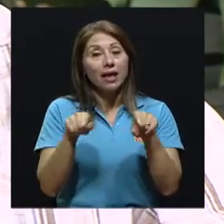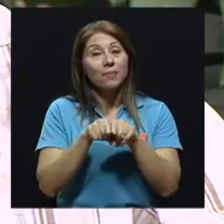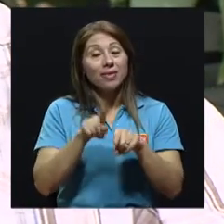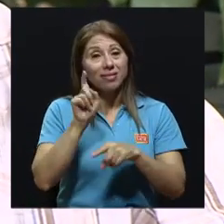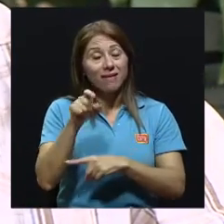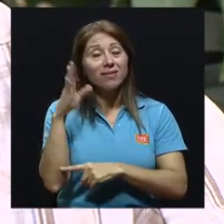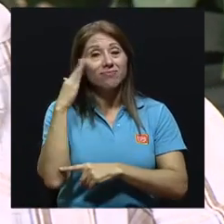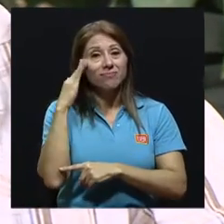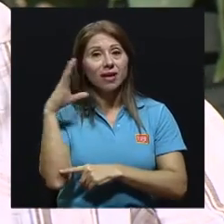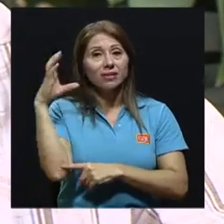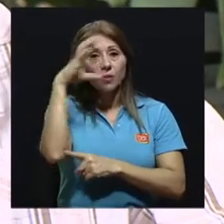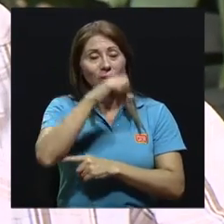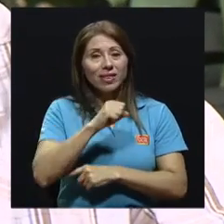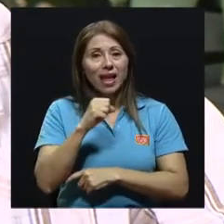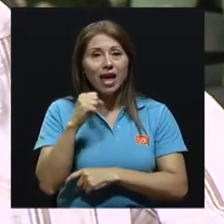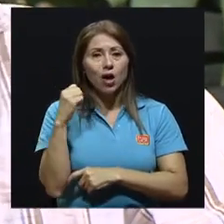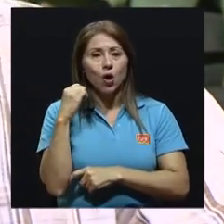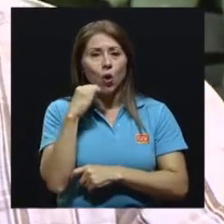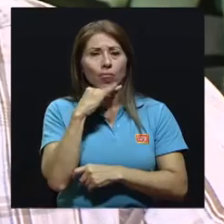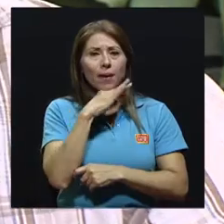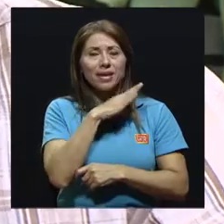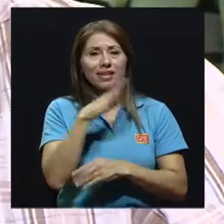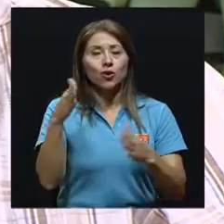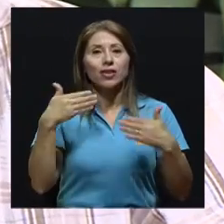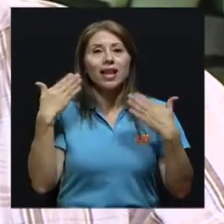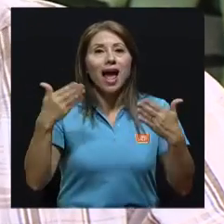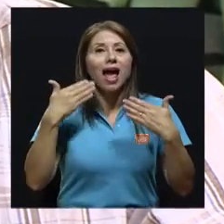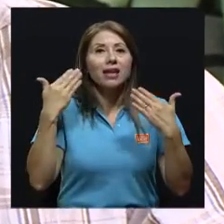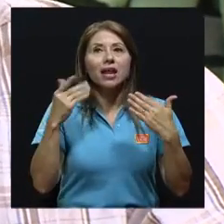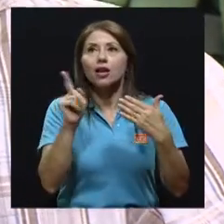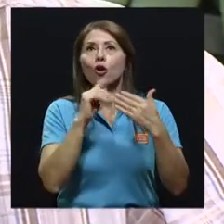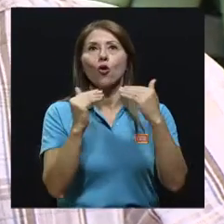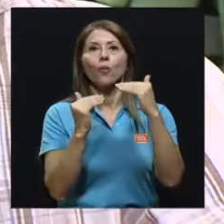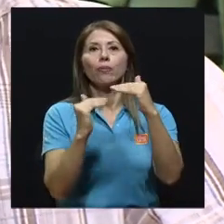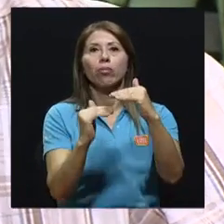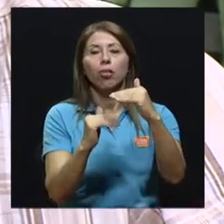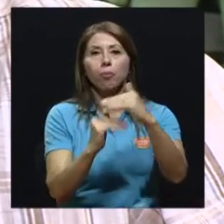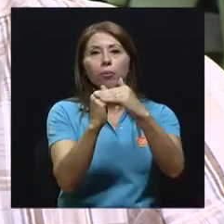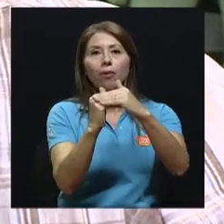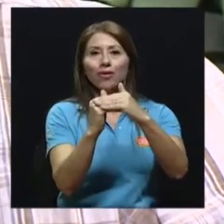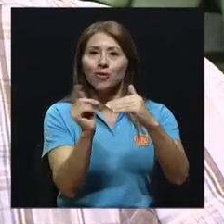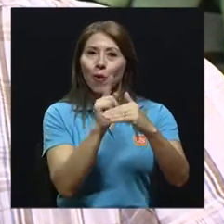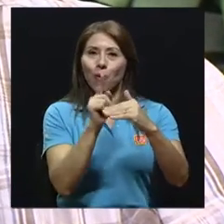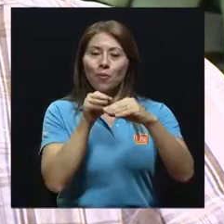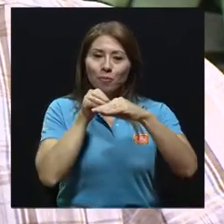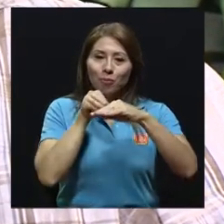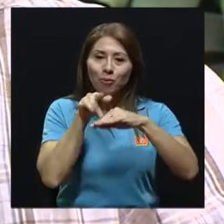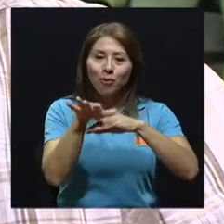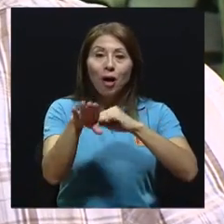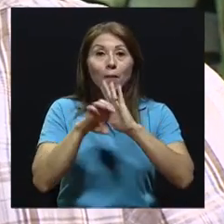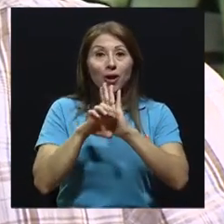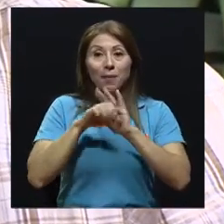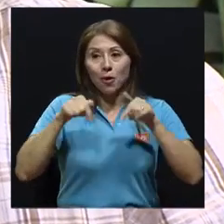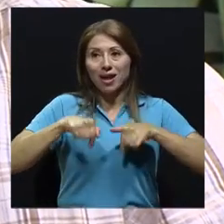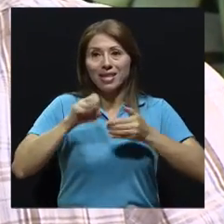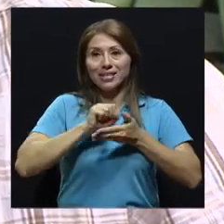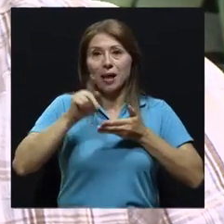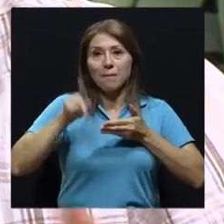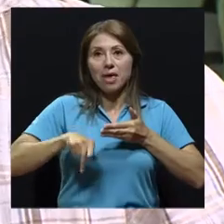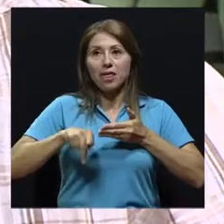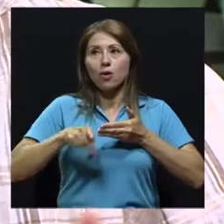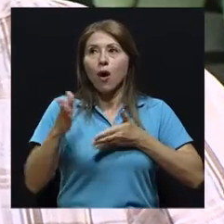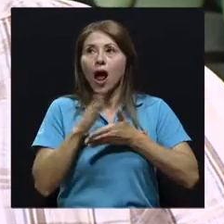calidad del aire, la contaminación del aire es transfronteriza. Entonces, lo que se puede estar generando, por ejemplo, aquí en San Pedro, perfectamente por